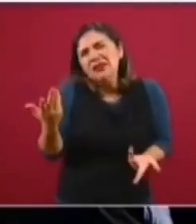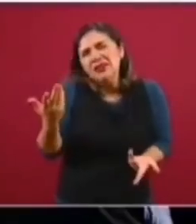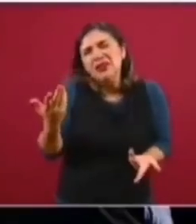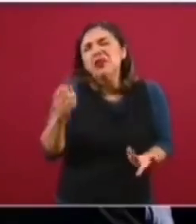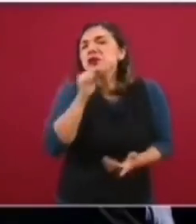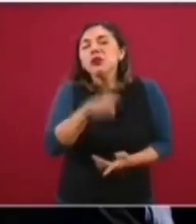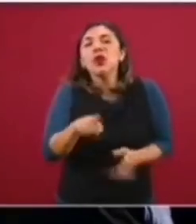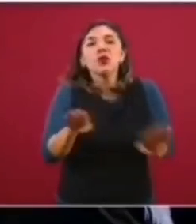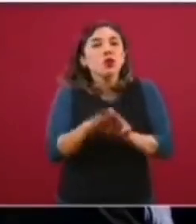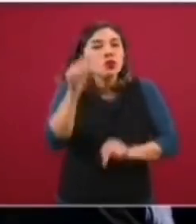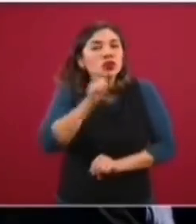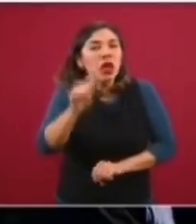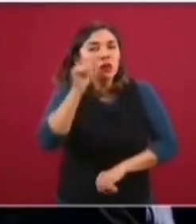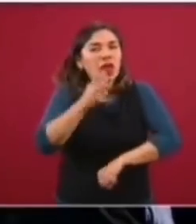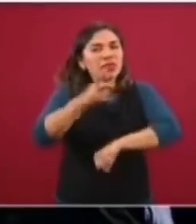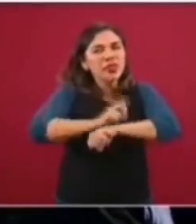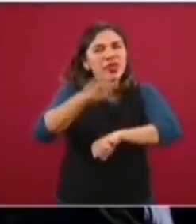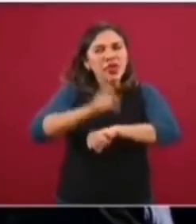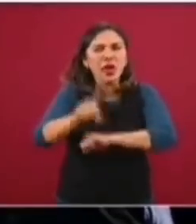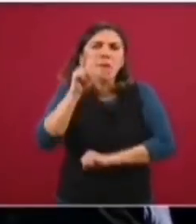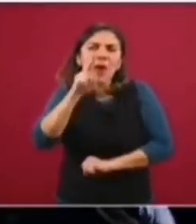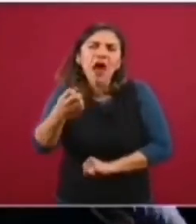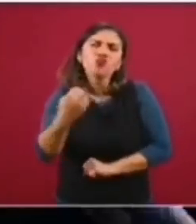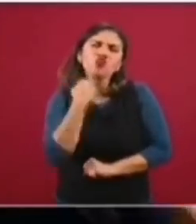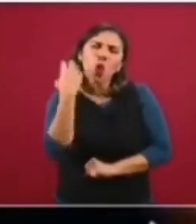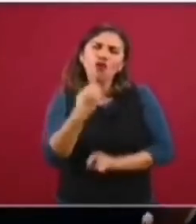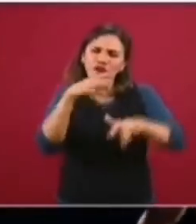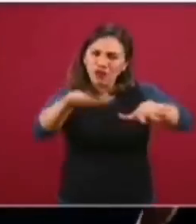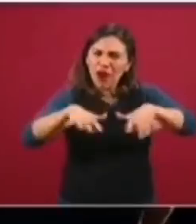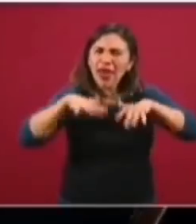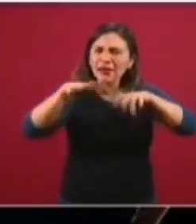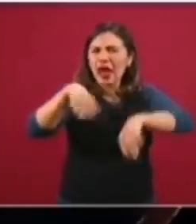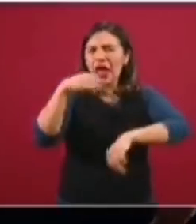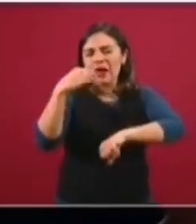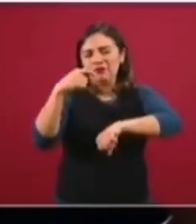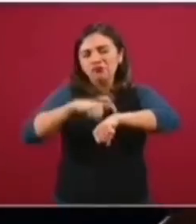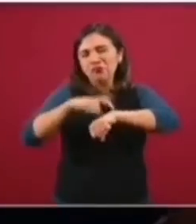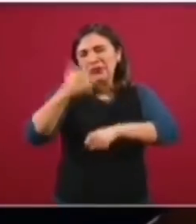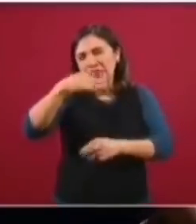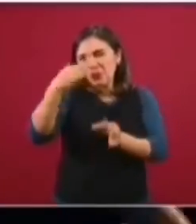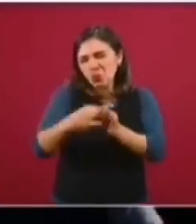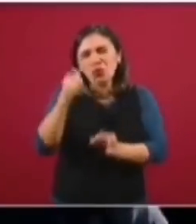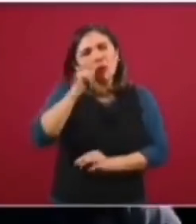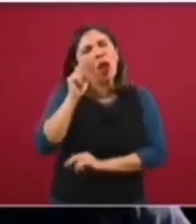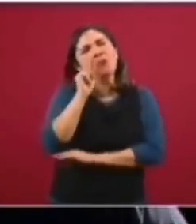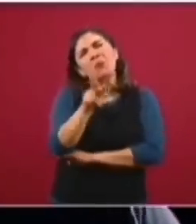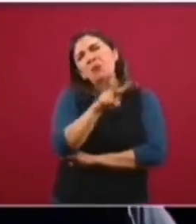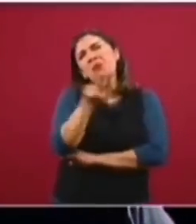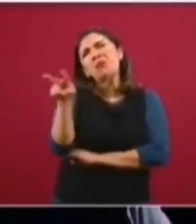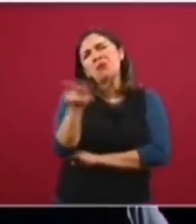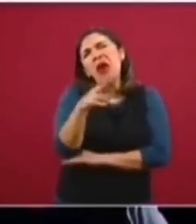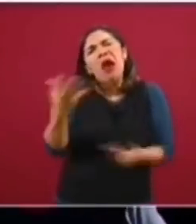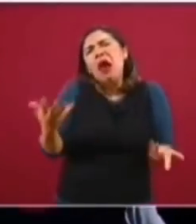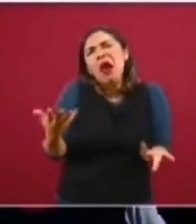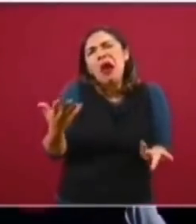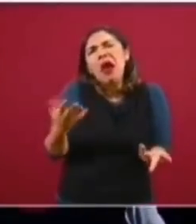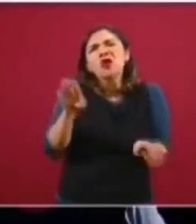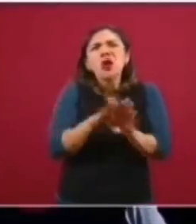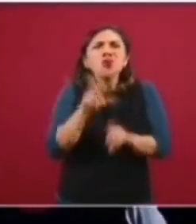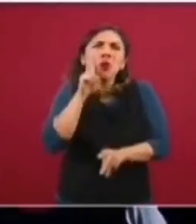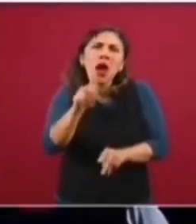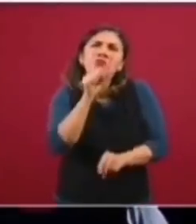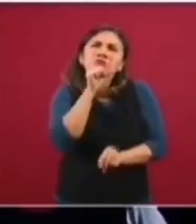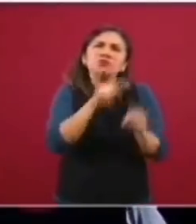siempre, todos los días que vemos la conferencia de las 19 horas con el doctor López-Gatell, vemos esa tabla,